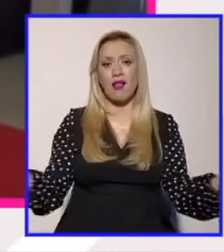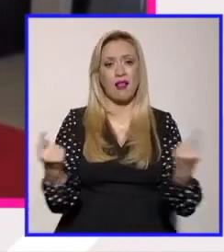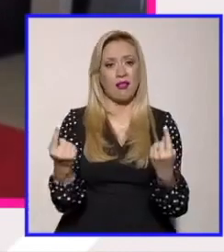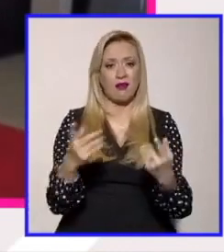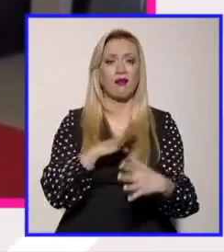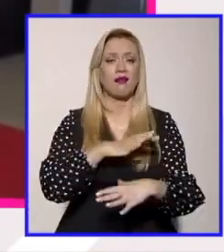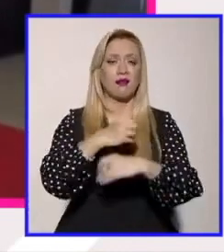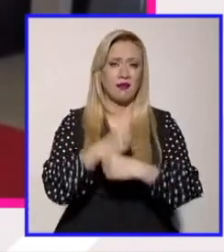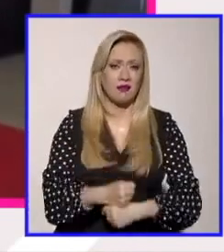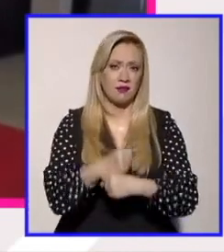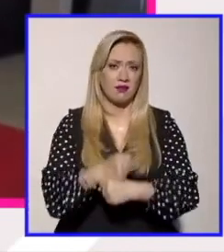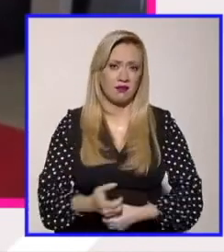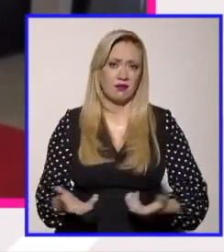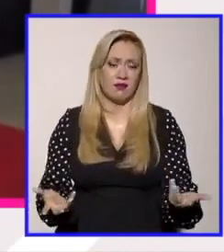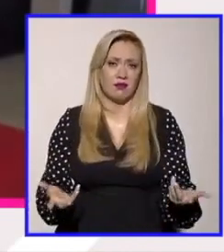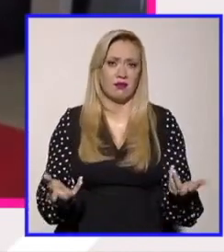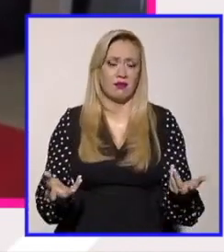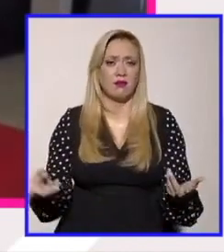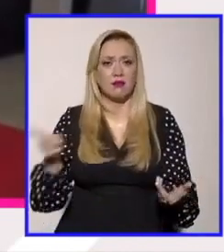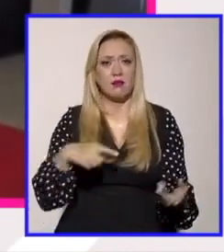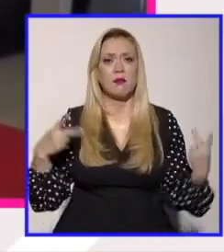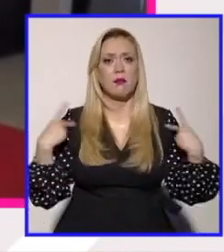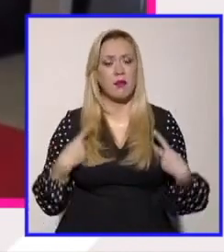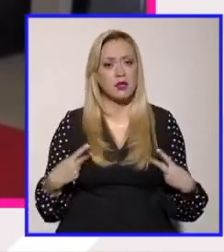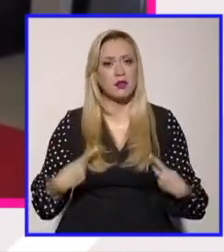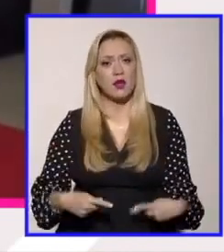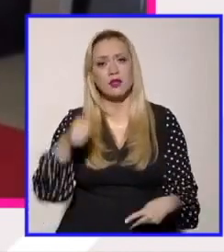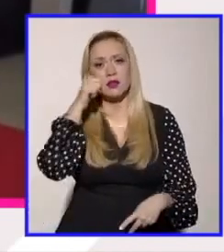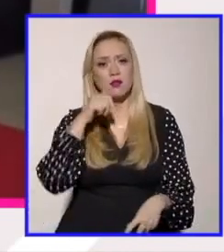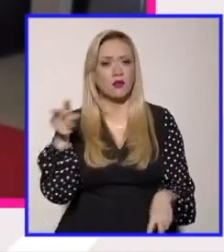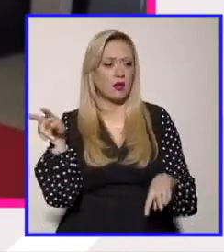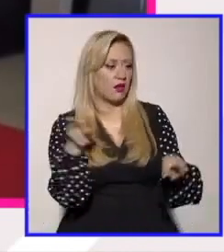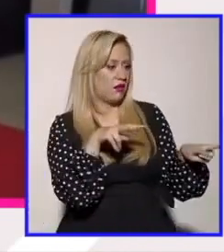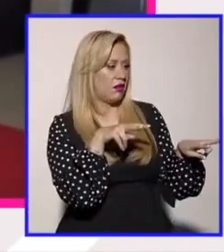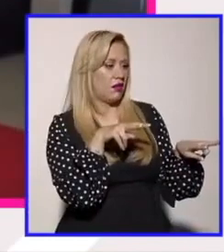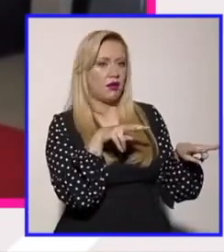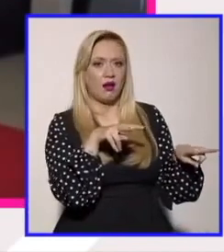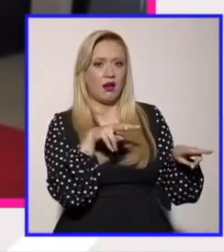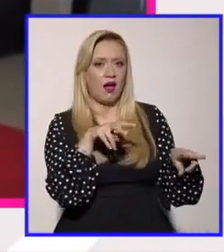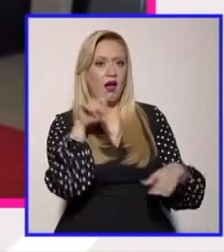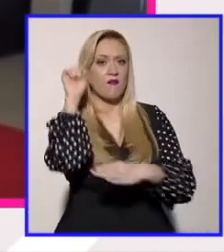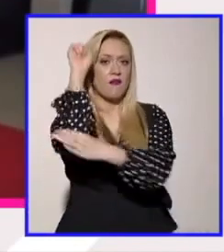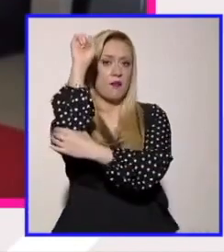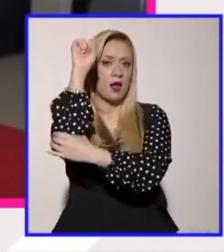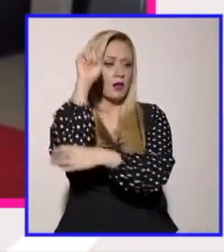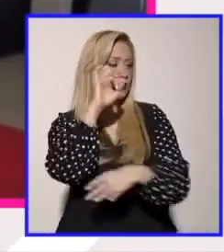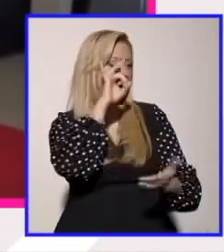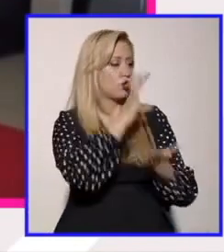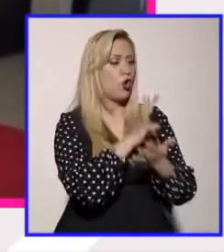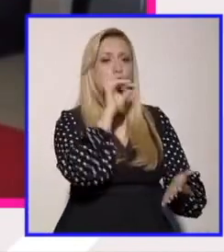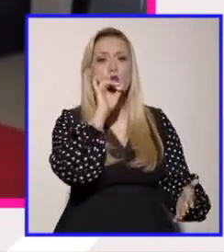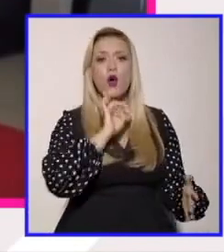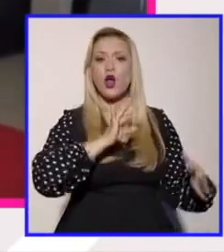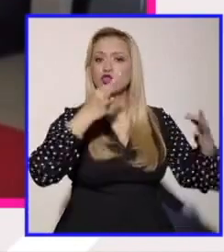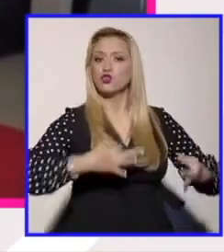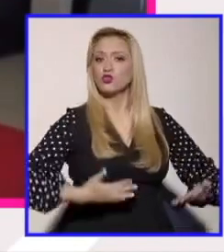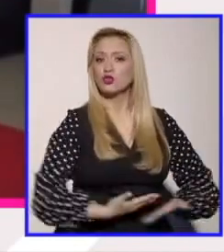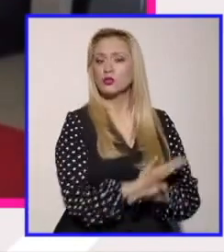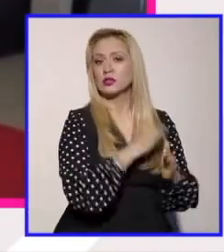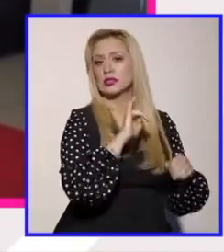aparezcan personas que bajo una bandera el feminismo se vuelten contra mujeres para ejercer violencias yo creo que de eso sí hay que hablar o sea